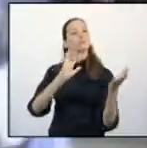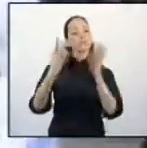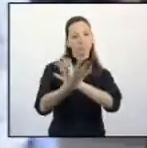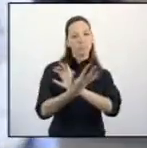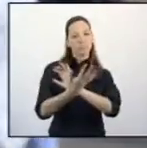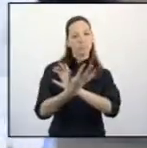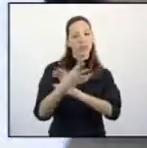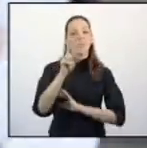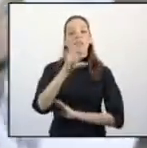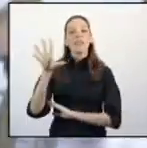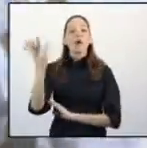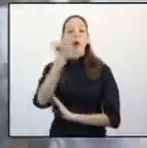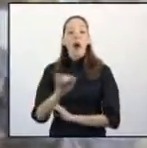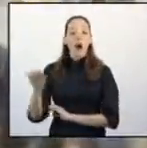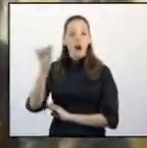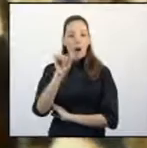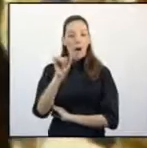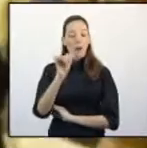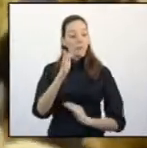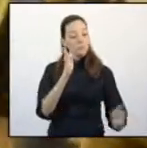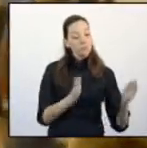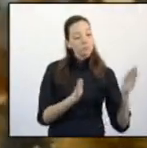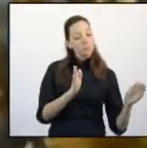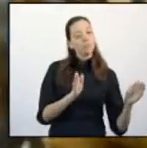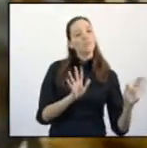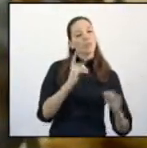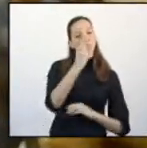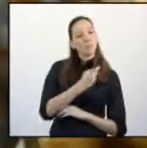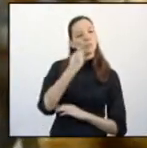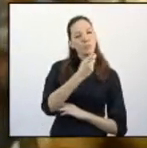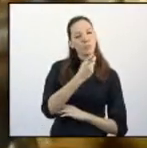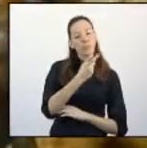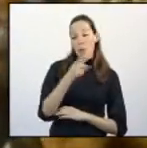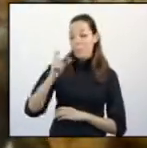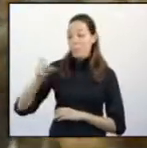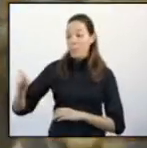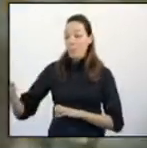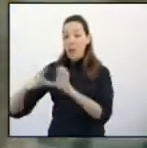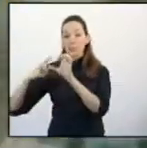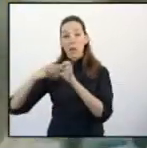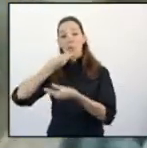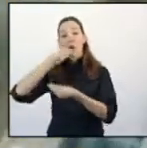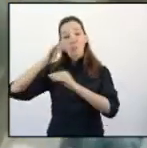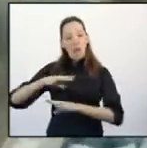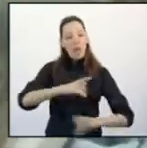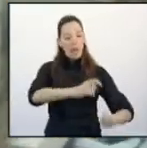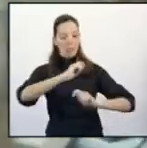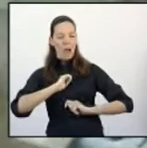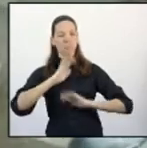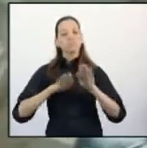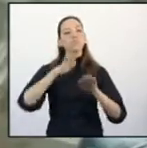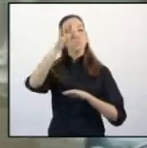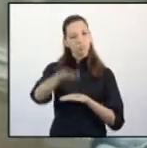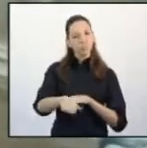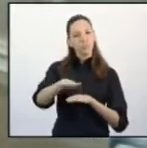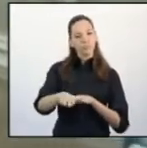transformación de Extremadura, 25 años, un tiempo breve pero intenso que ha marcado un gran salto